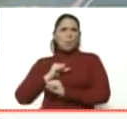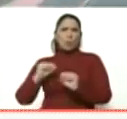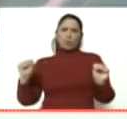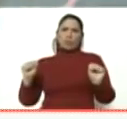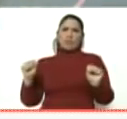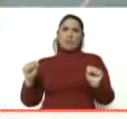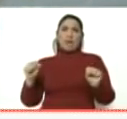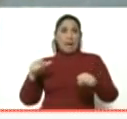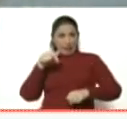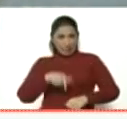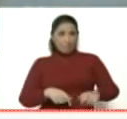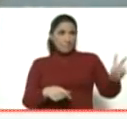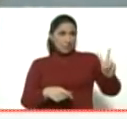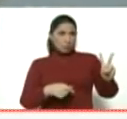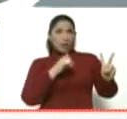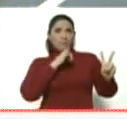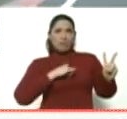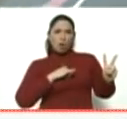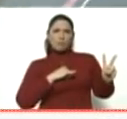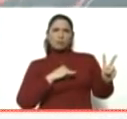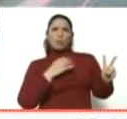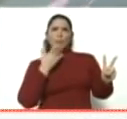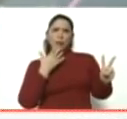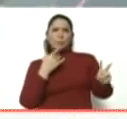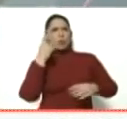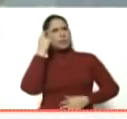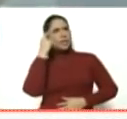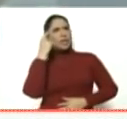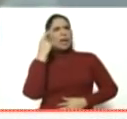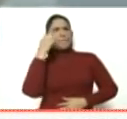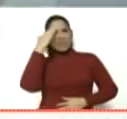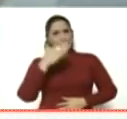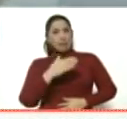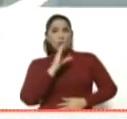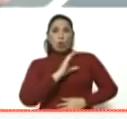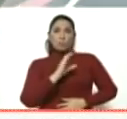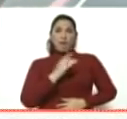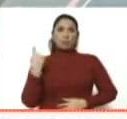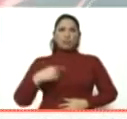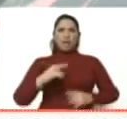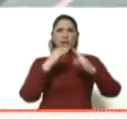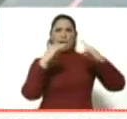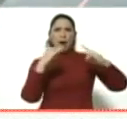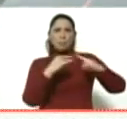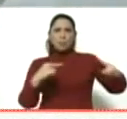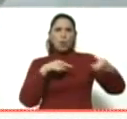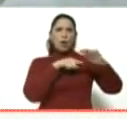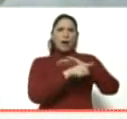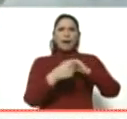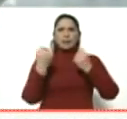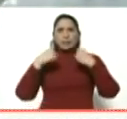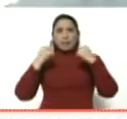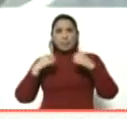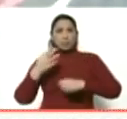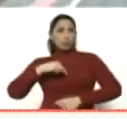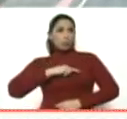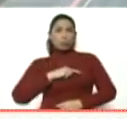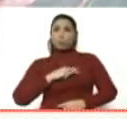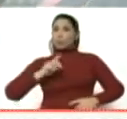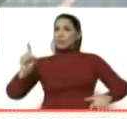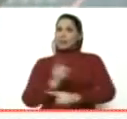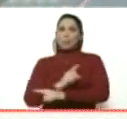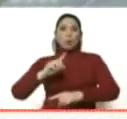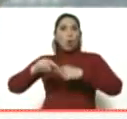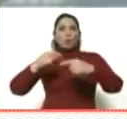nosotros nos dan información, un día sale un militar colombiano aquí y dice que tiene campos de entrenamiento. Y inmediatamente, al